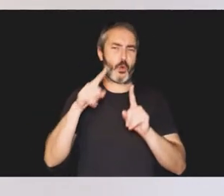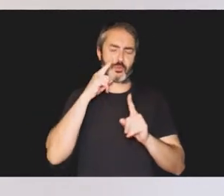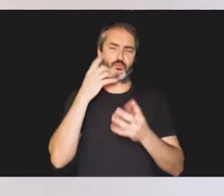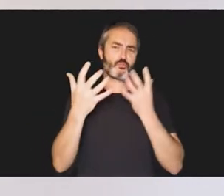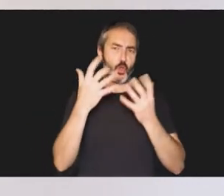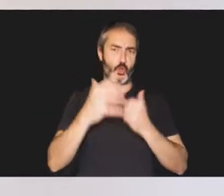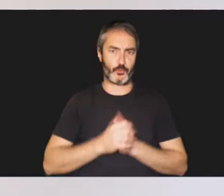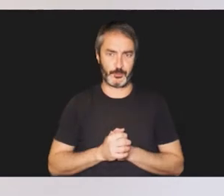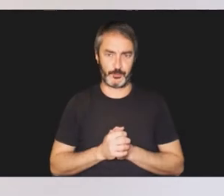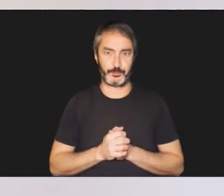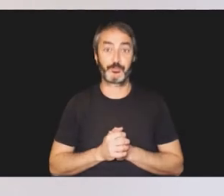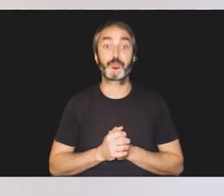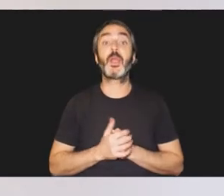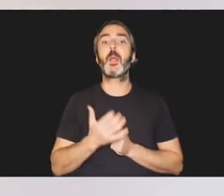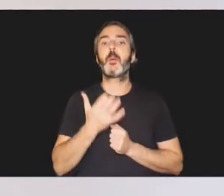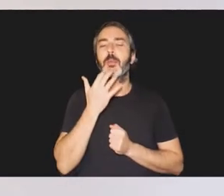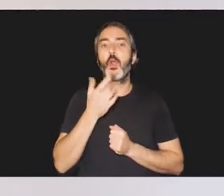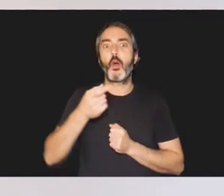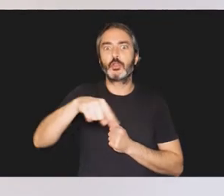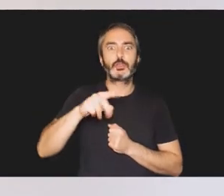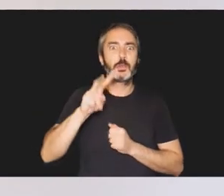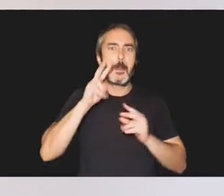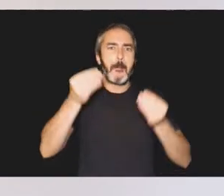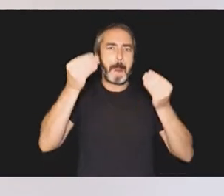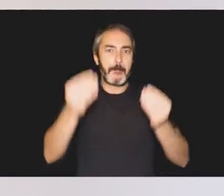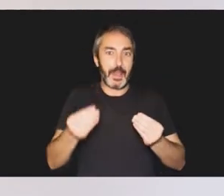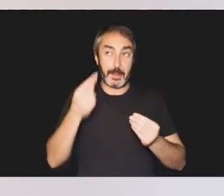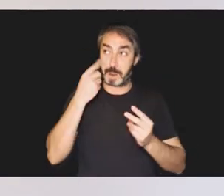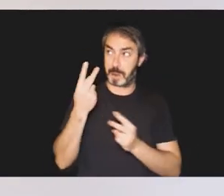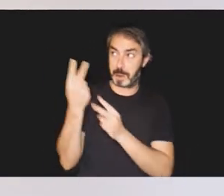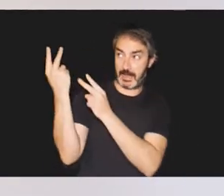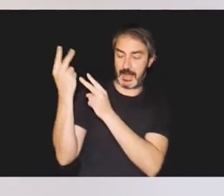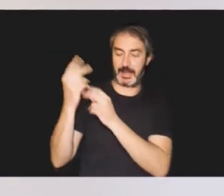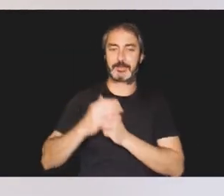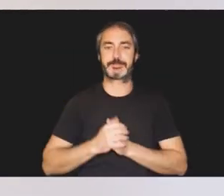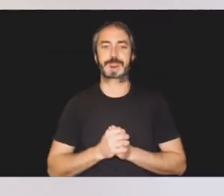bastante descriptivas. Es importante estar alerta a los siguientes indicios.